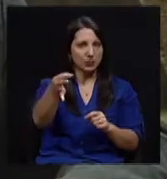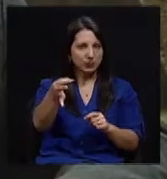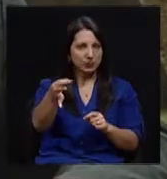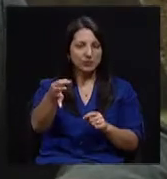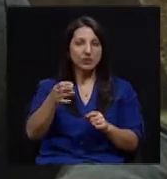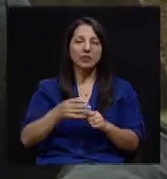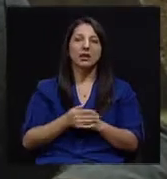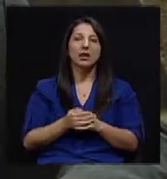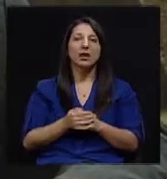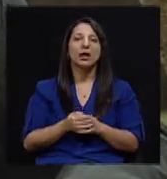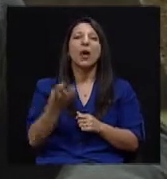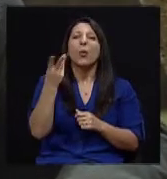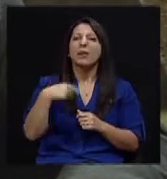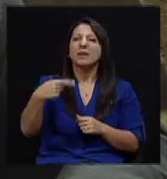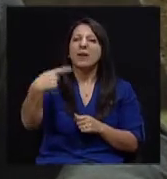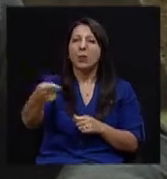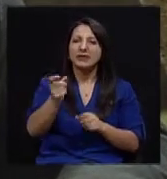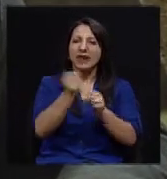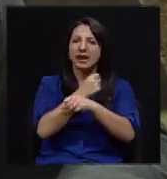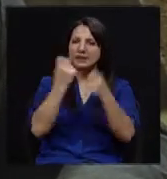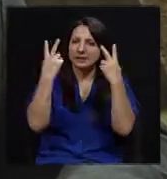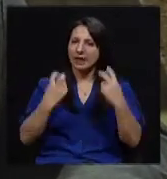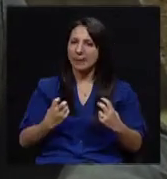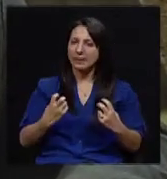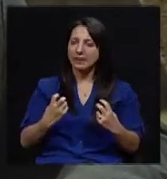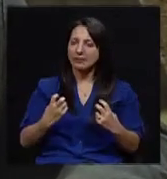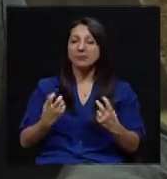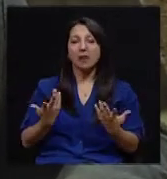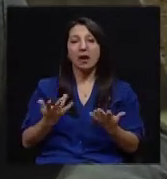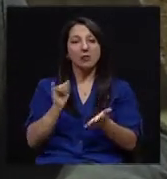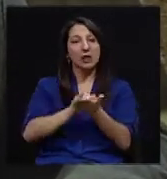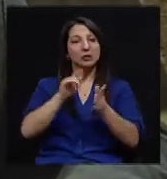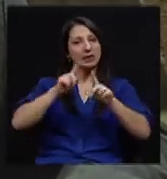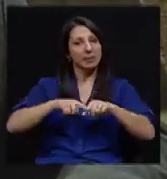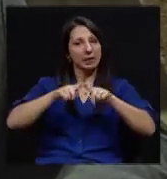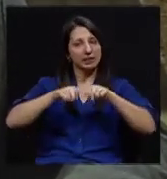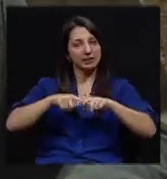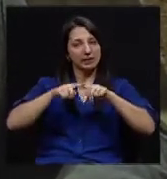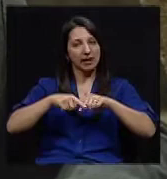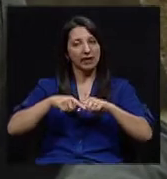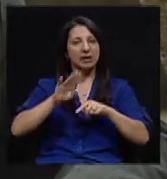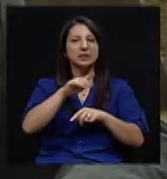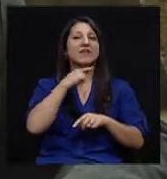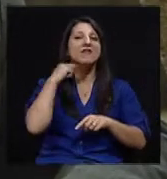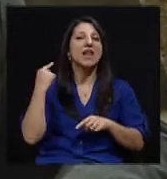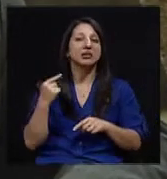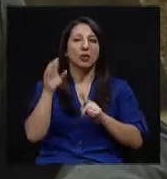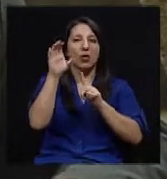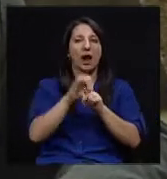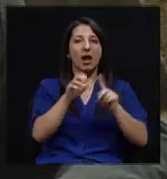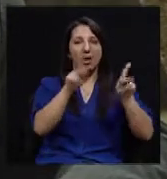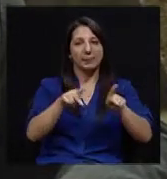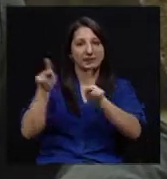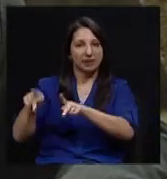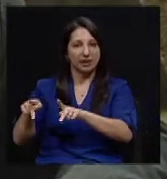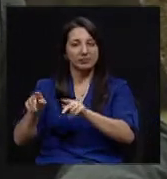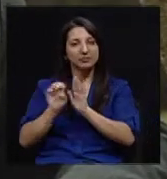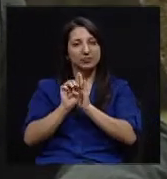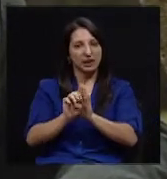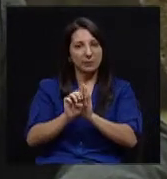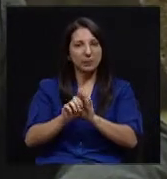¿Con qué frecuencia tiene que hacerse el control? Eso varía del riesgo de cada sujeto en particular. Me explico.